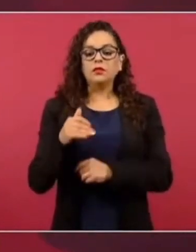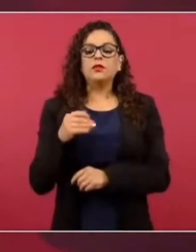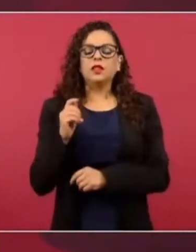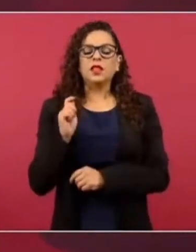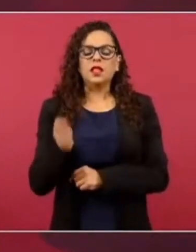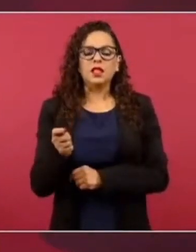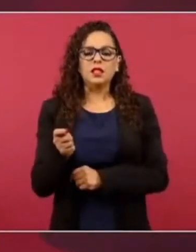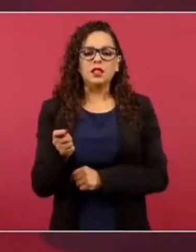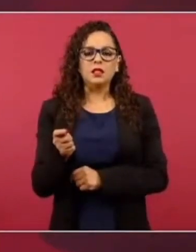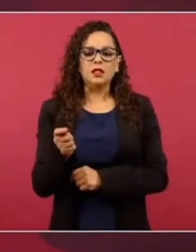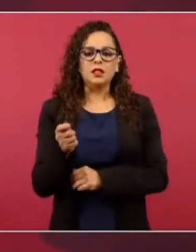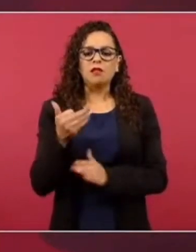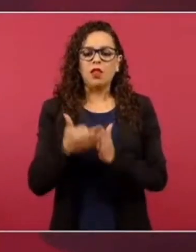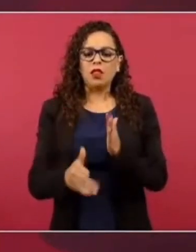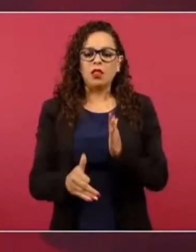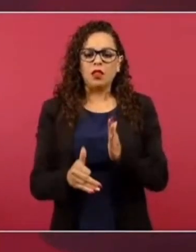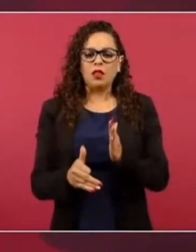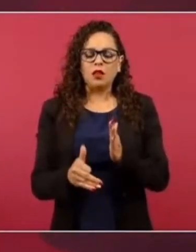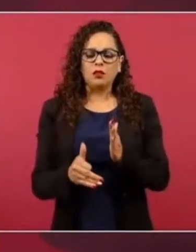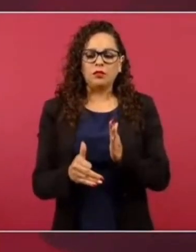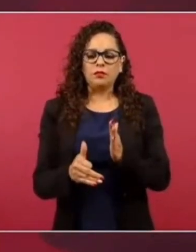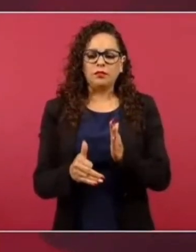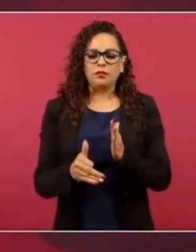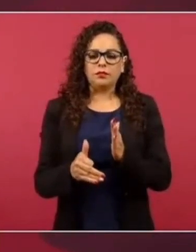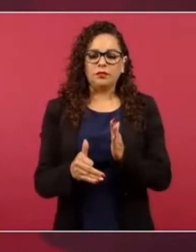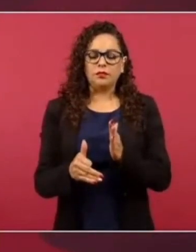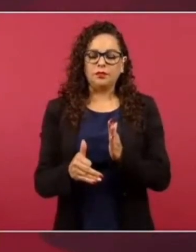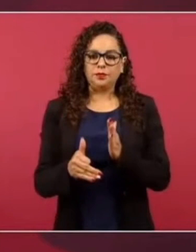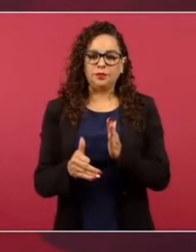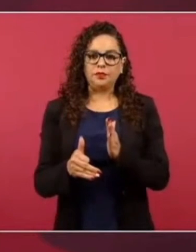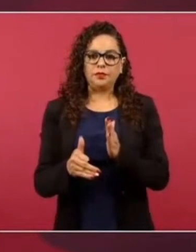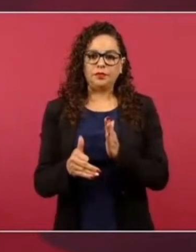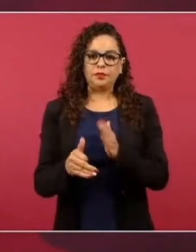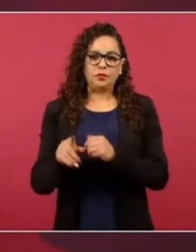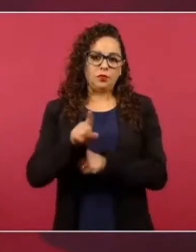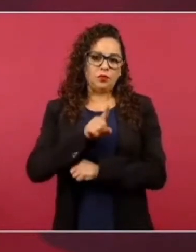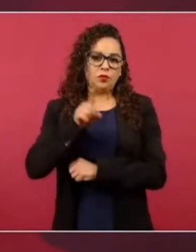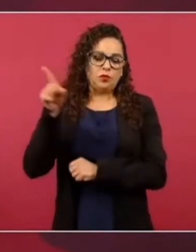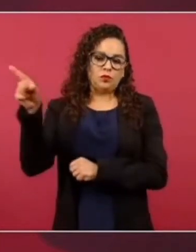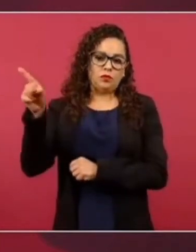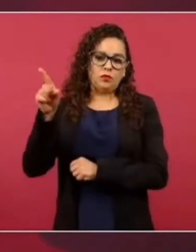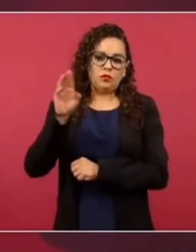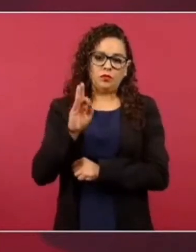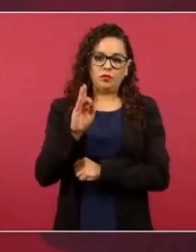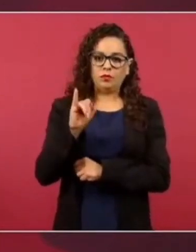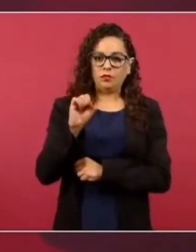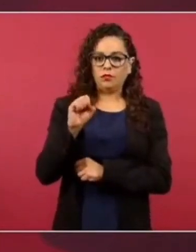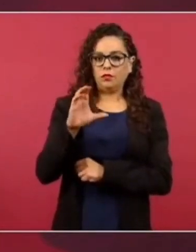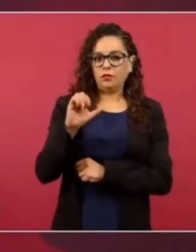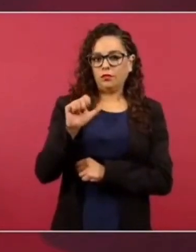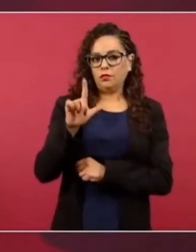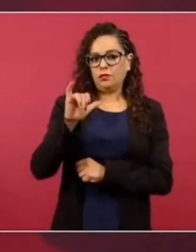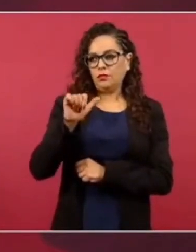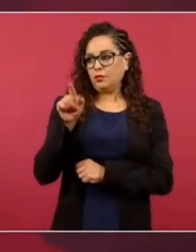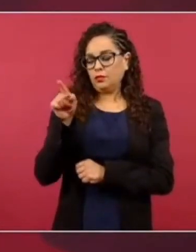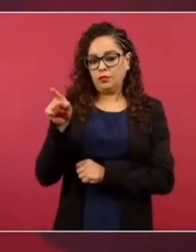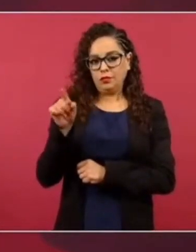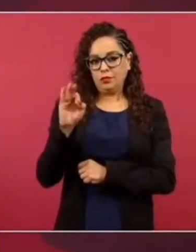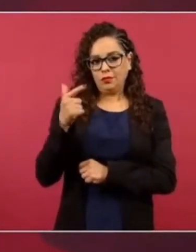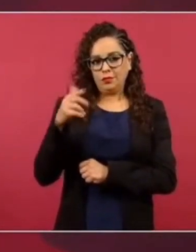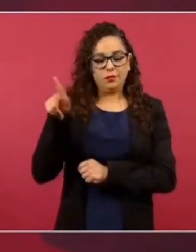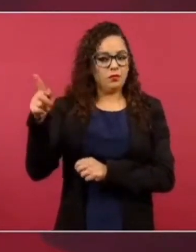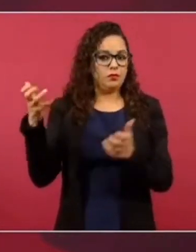que corresponde a la Fiscalía. Entonces, vamos a